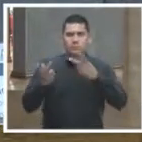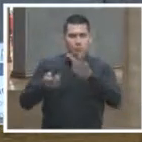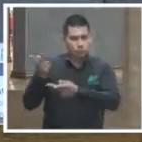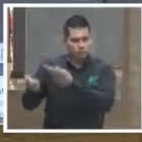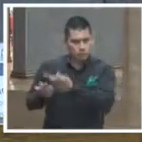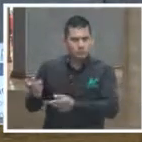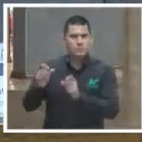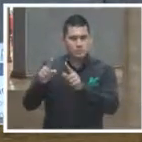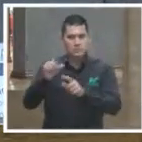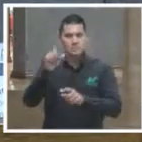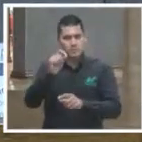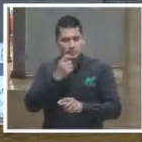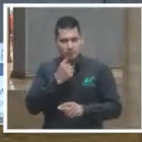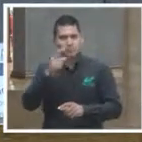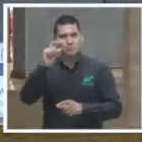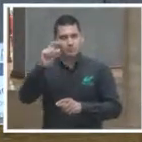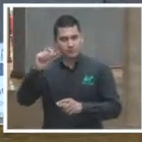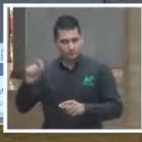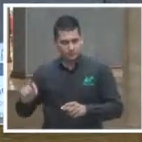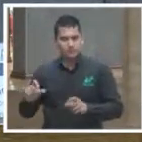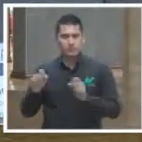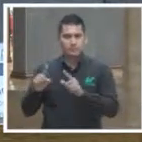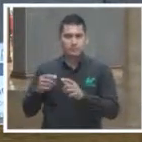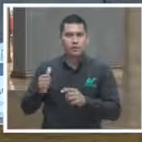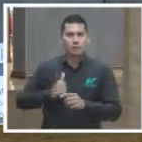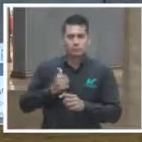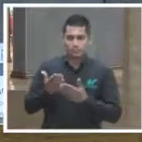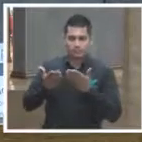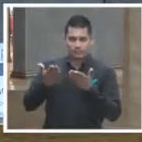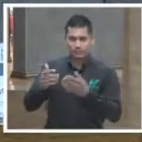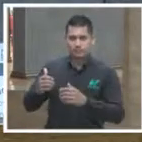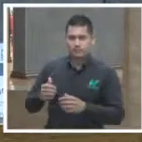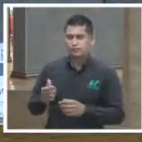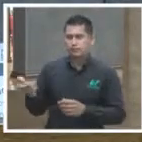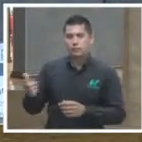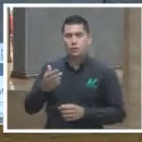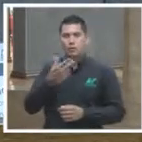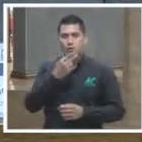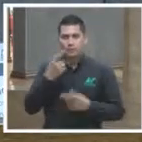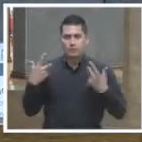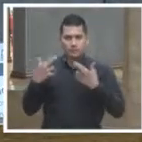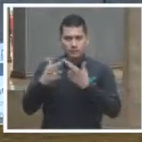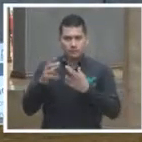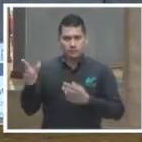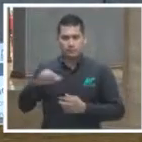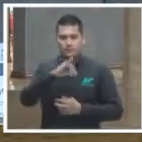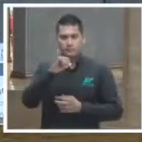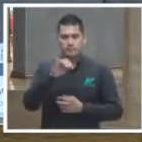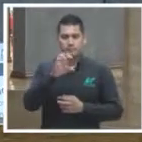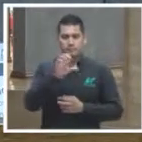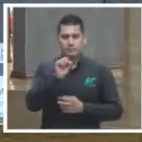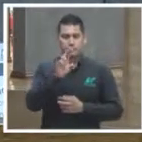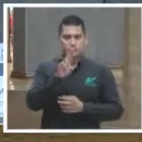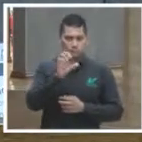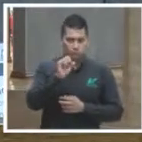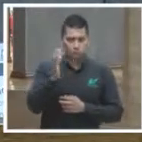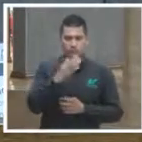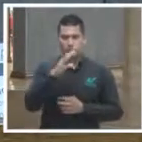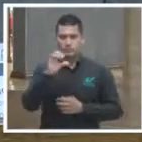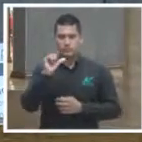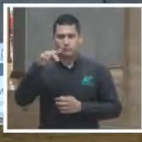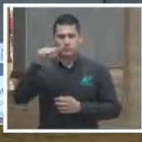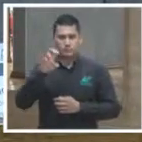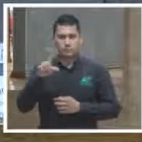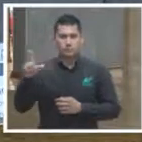minutos y aprovecho para presentarles al maestro Jesús Cantú Escanalco. Él es profesor investigador de la Escuela de